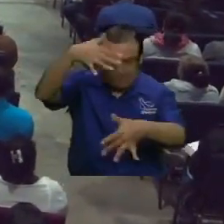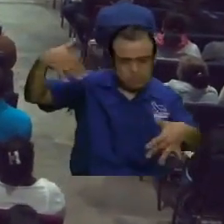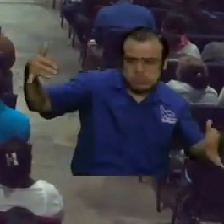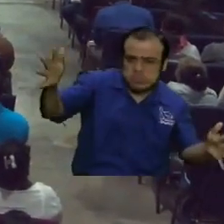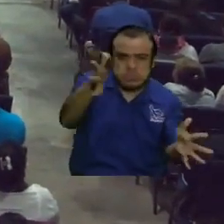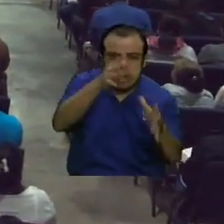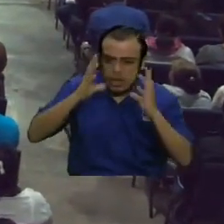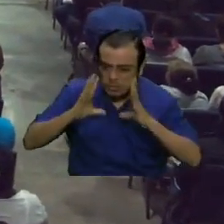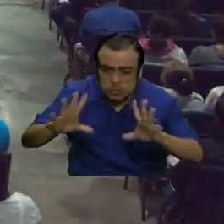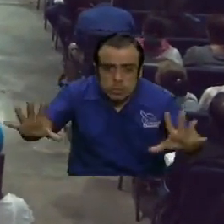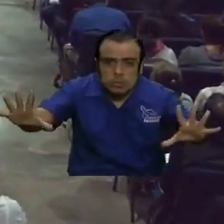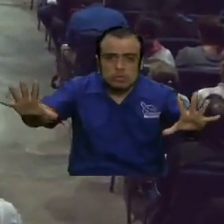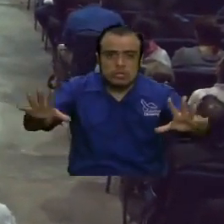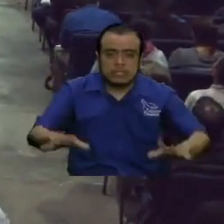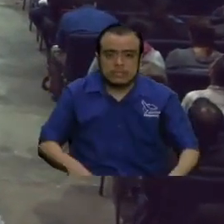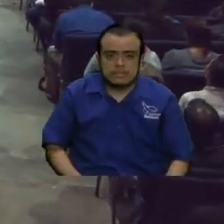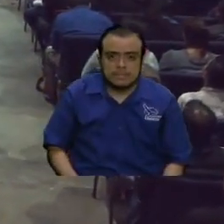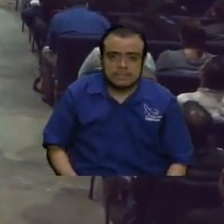prácticamente.